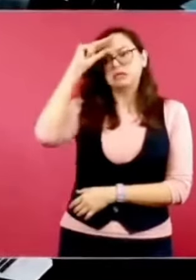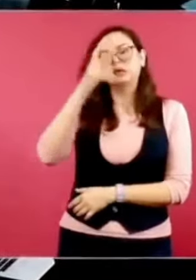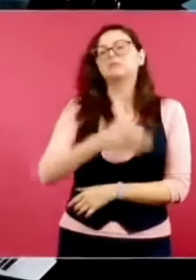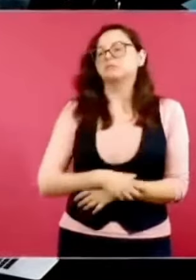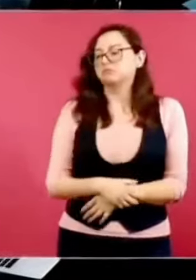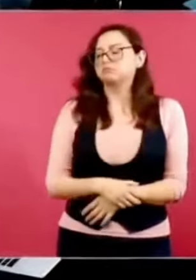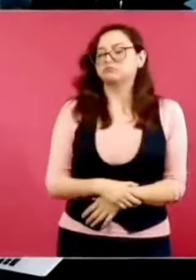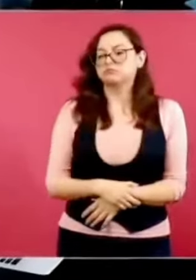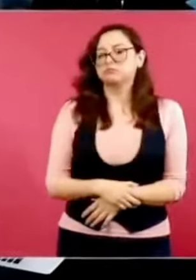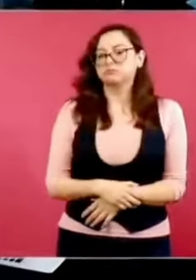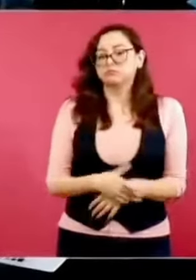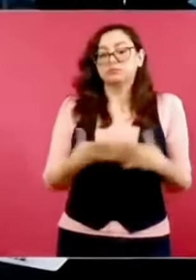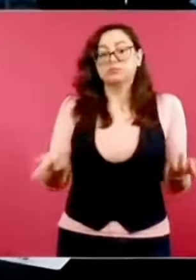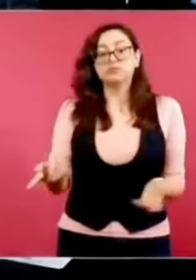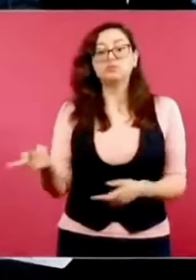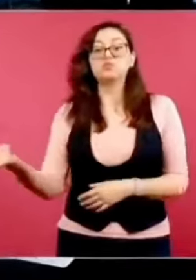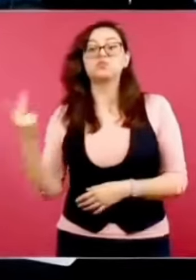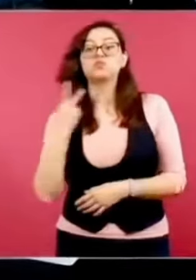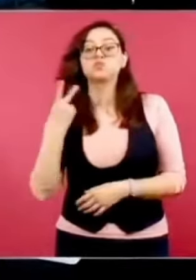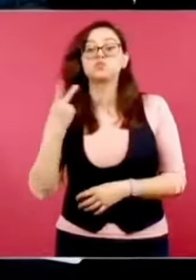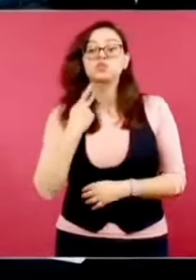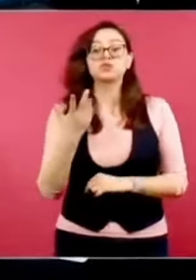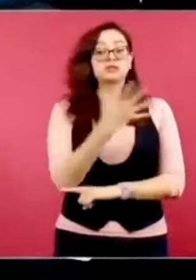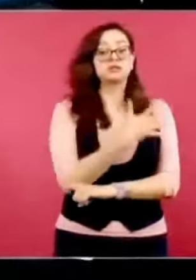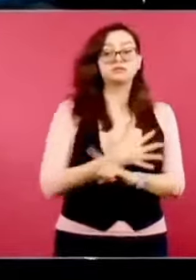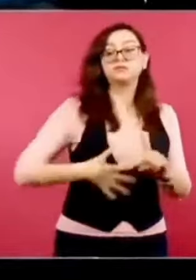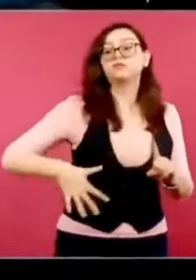Además la política y todo lo que hacemos